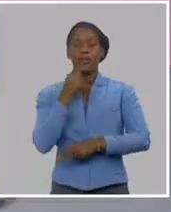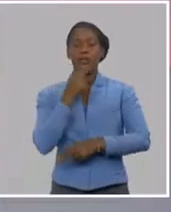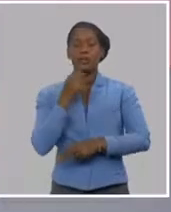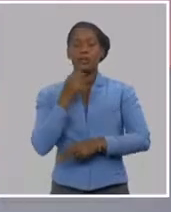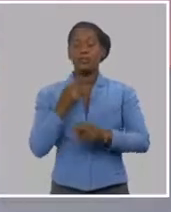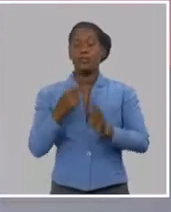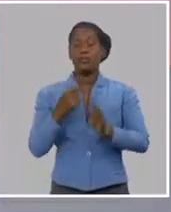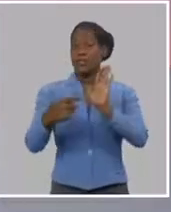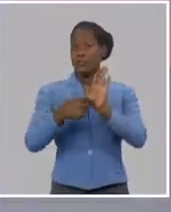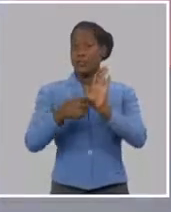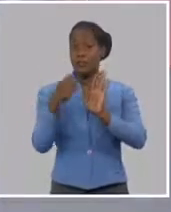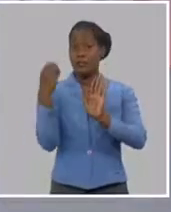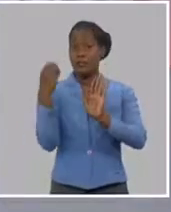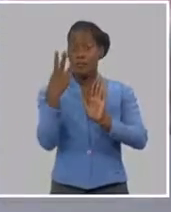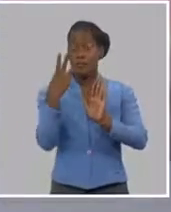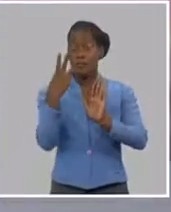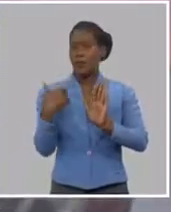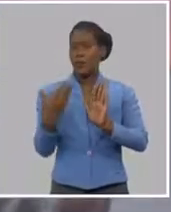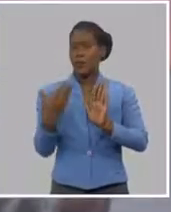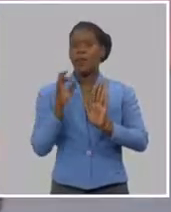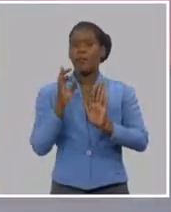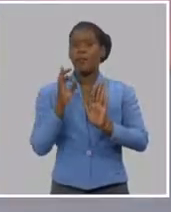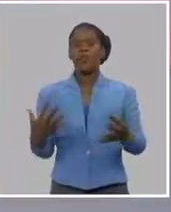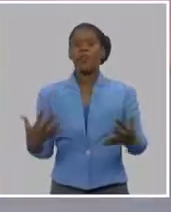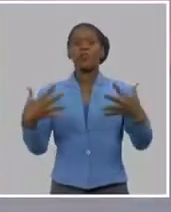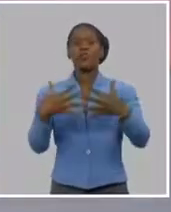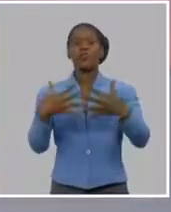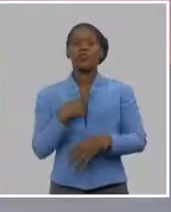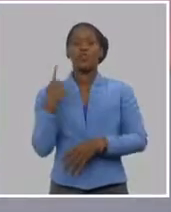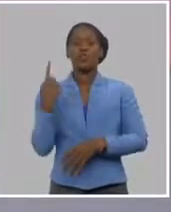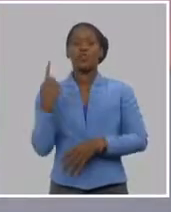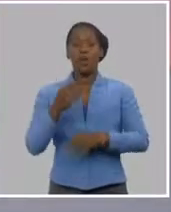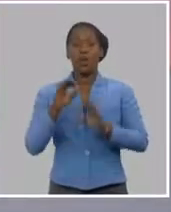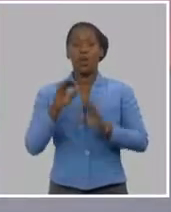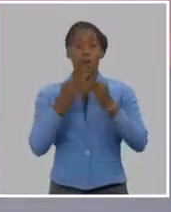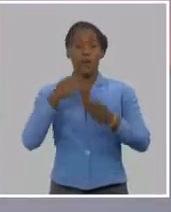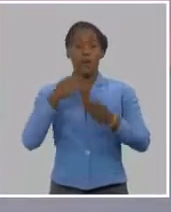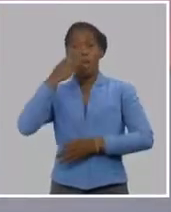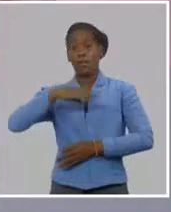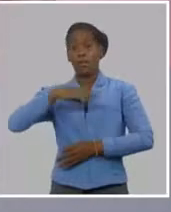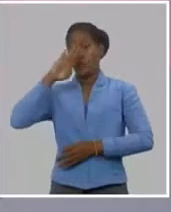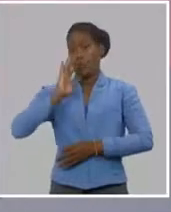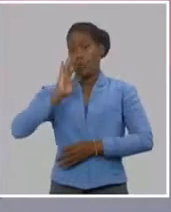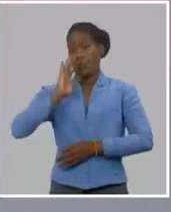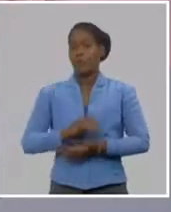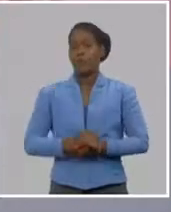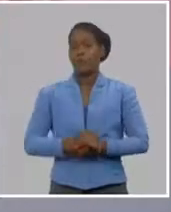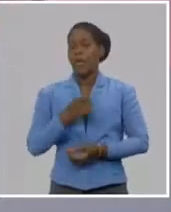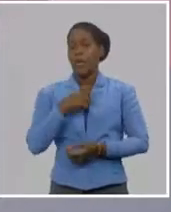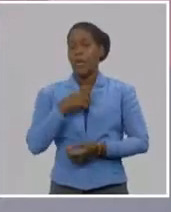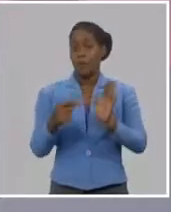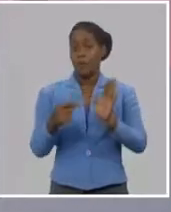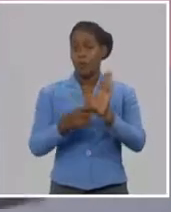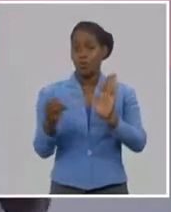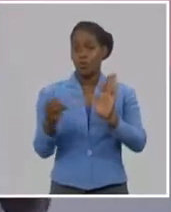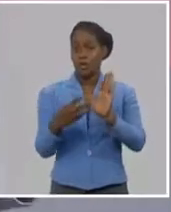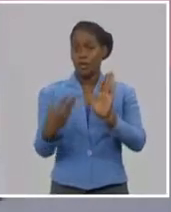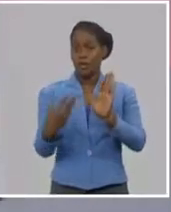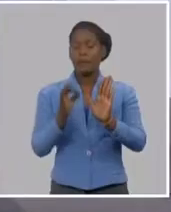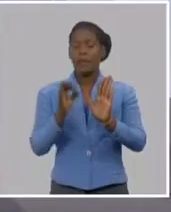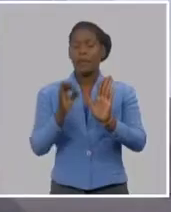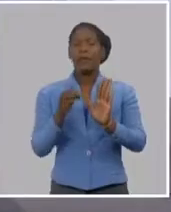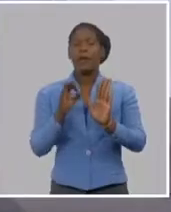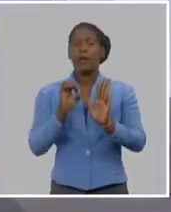instituciones martianas, intergeneracionales todas, es que la educación es un proceso